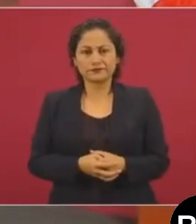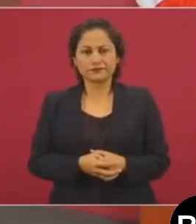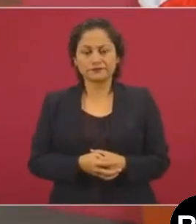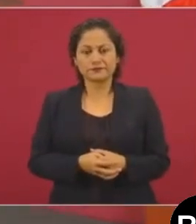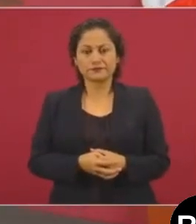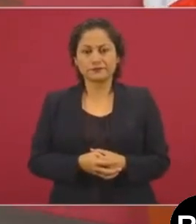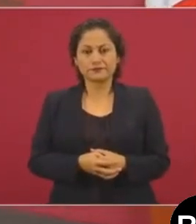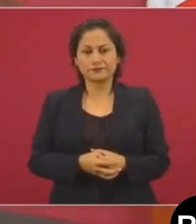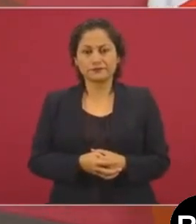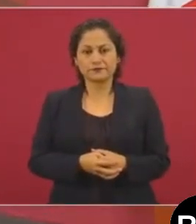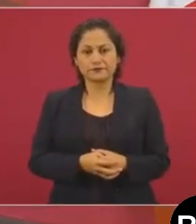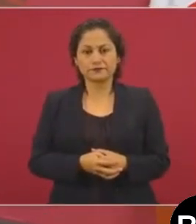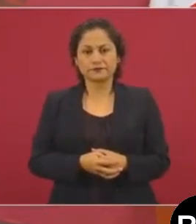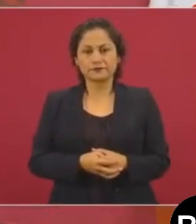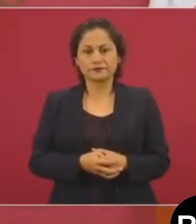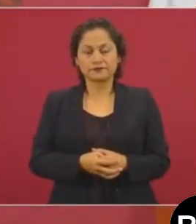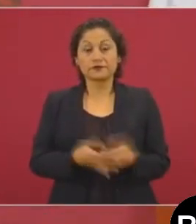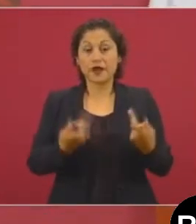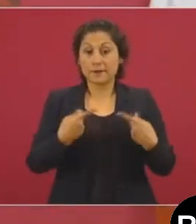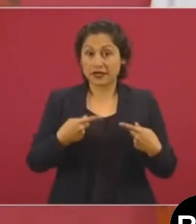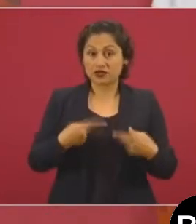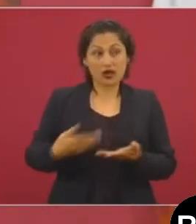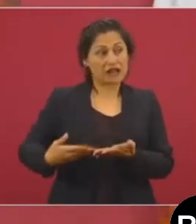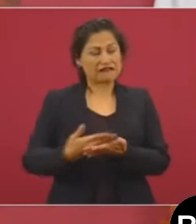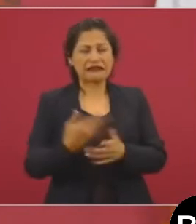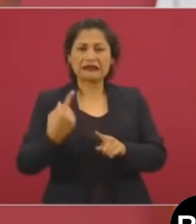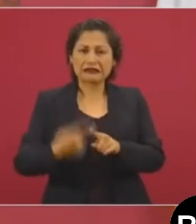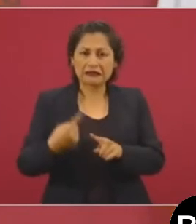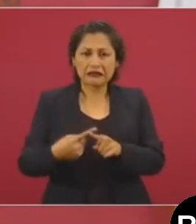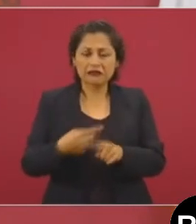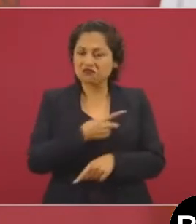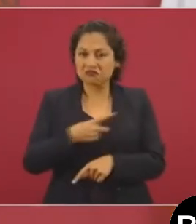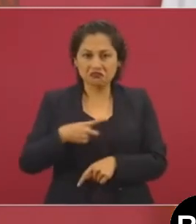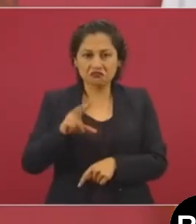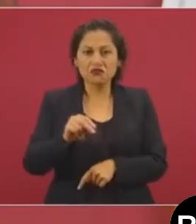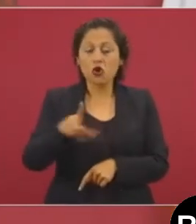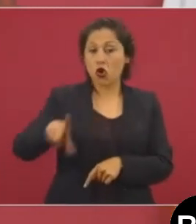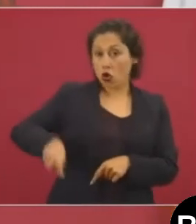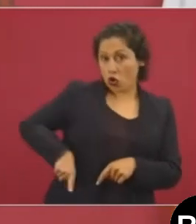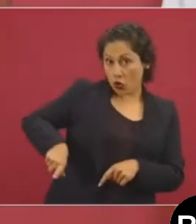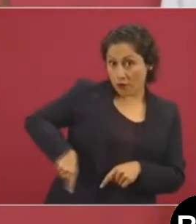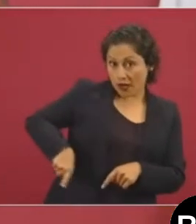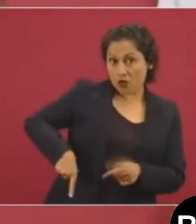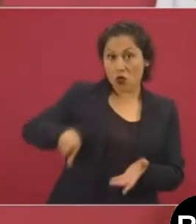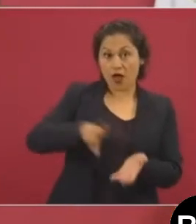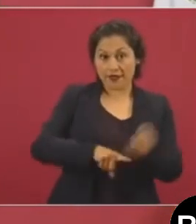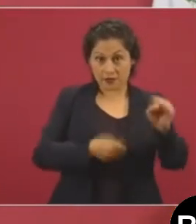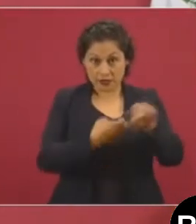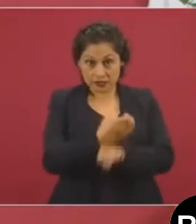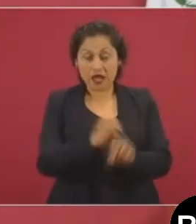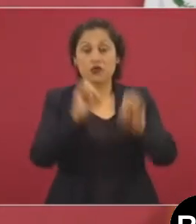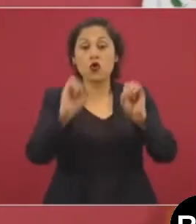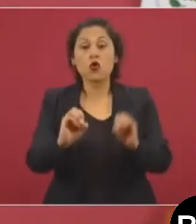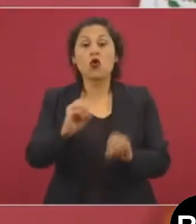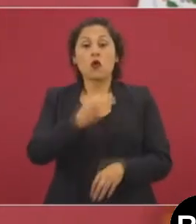ni de gobiernos municipales, ni de gobiernos estatales, ni del